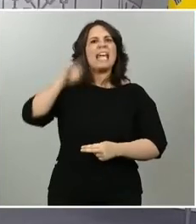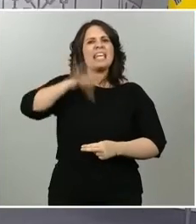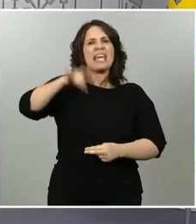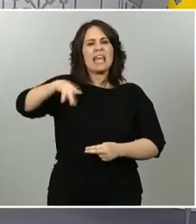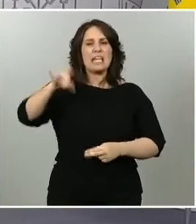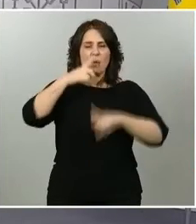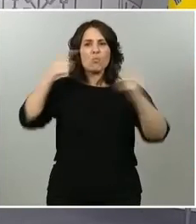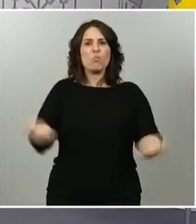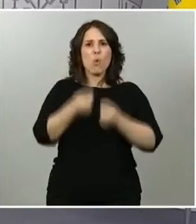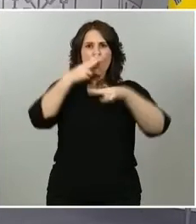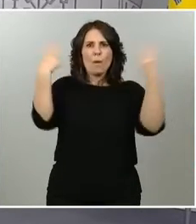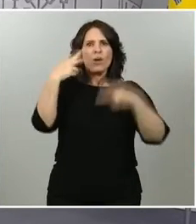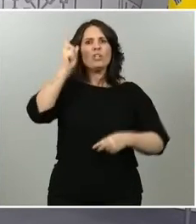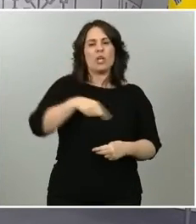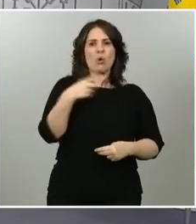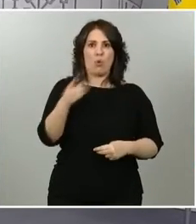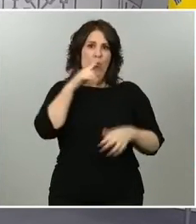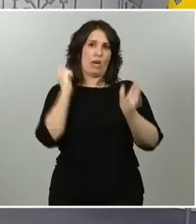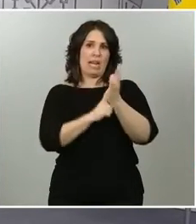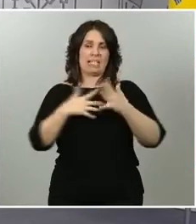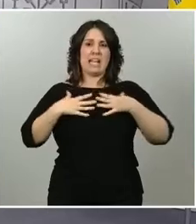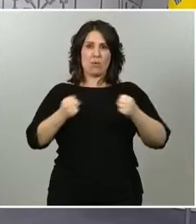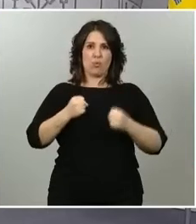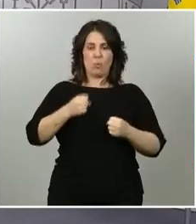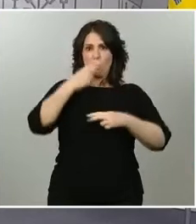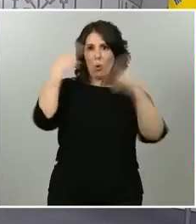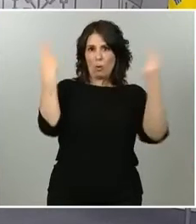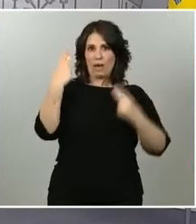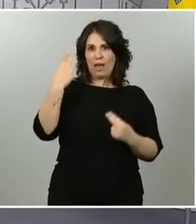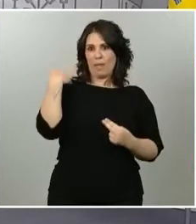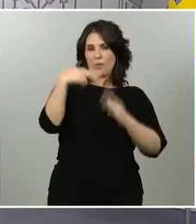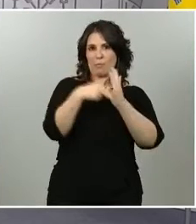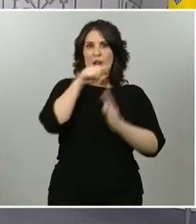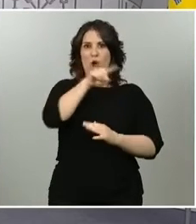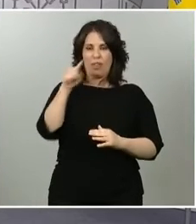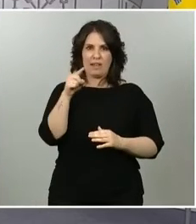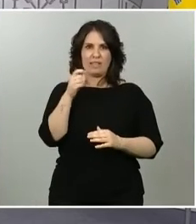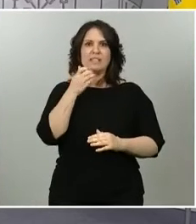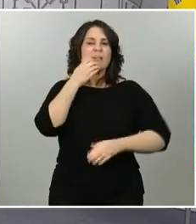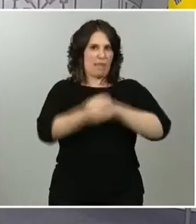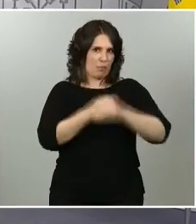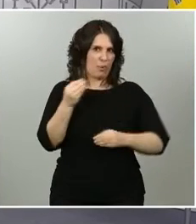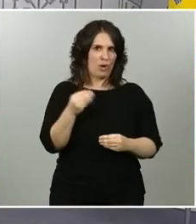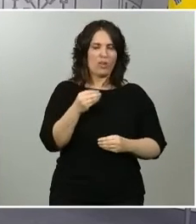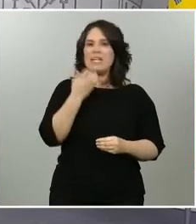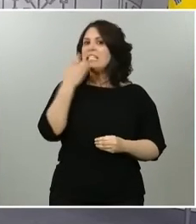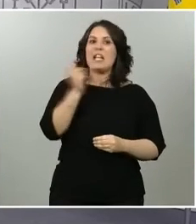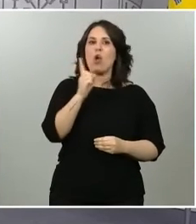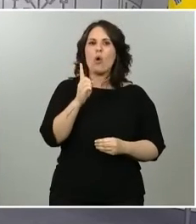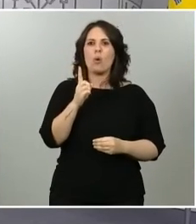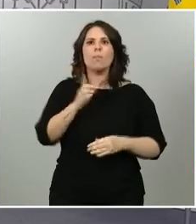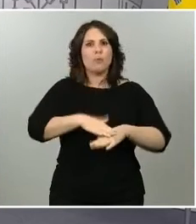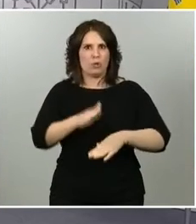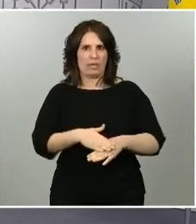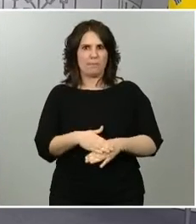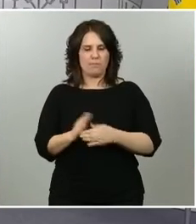General de Salud Pública del año 2011? ¿Se va a hacer pública cuándo y si no se va a hacer pública por qué razones? Y la segunda,